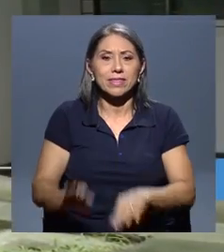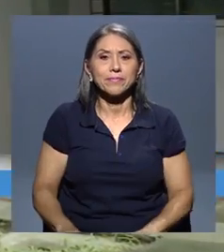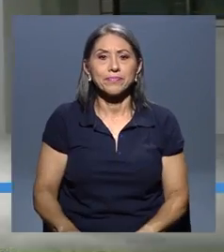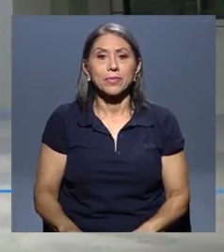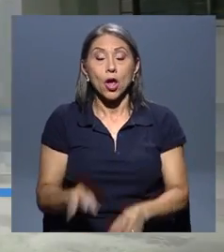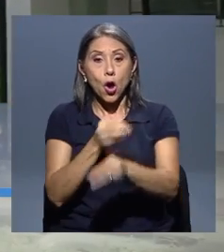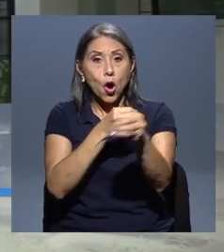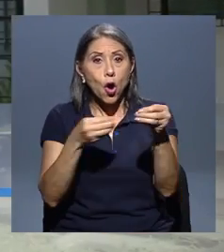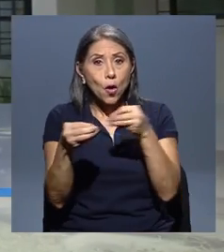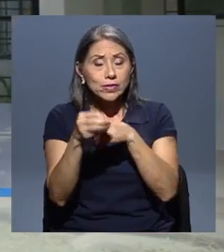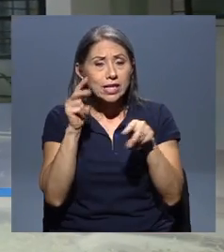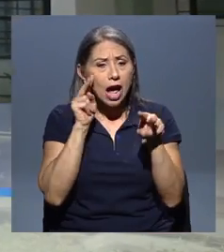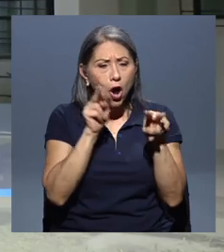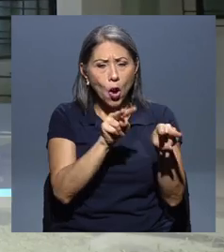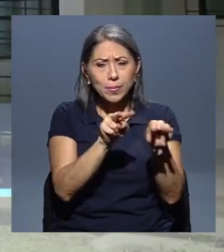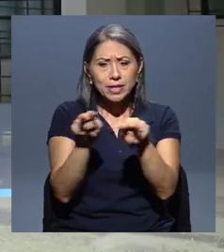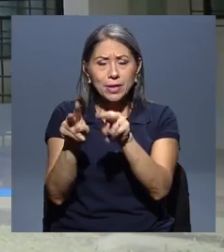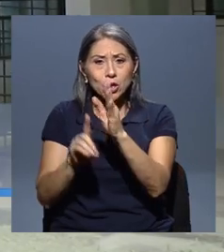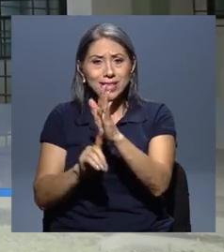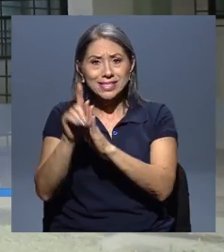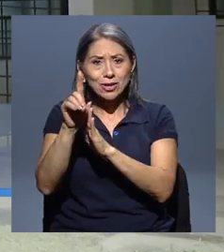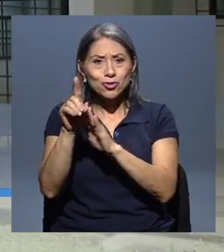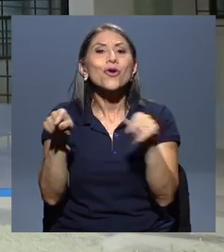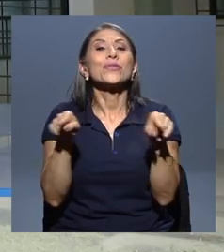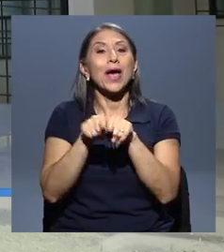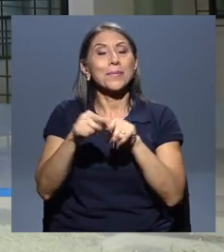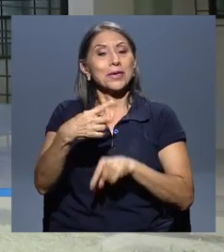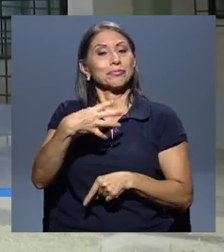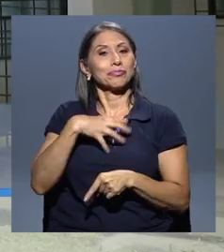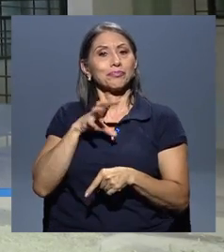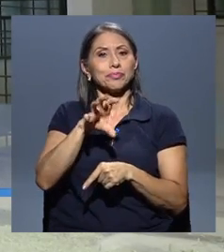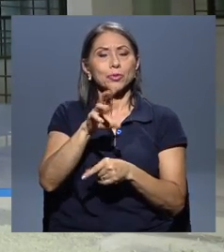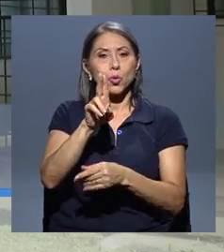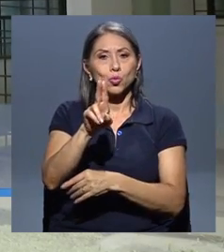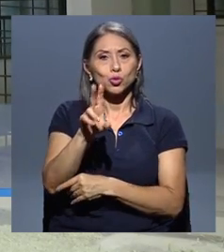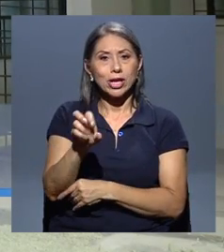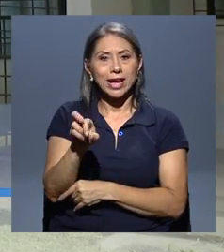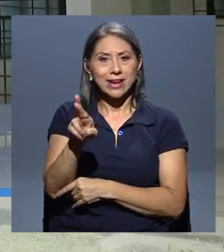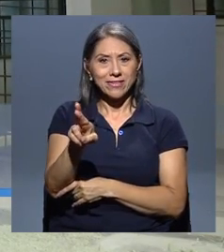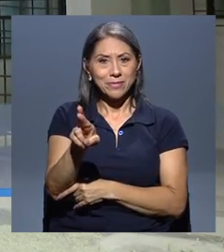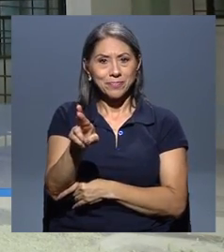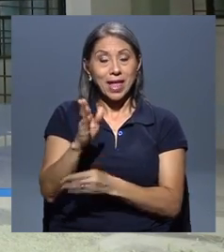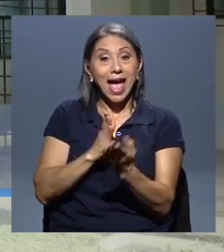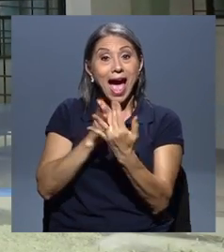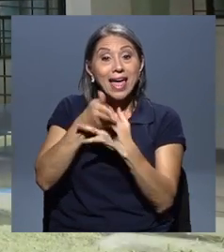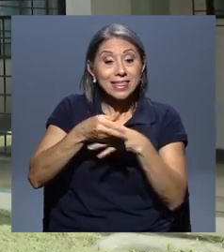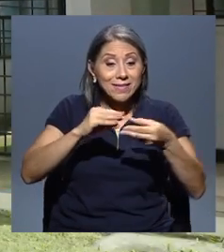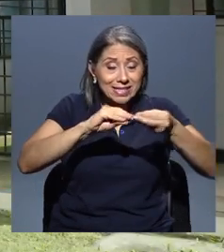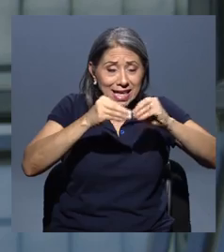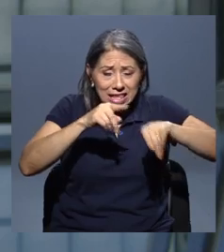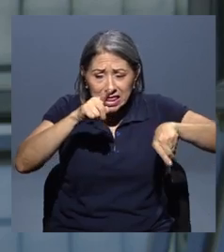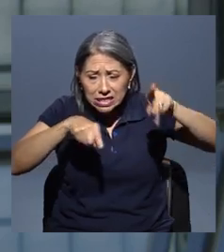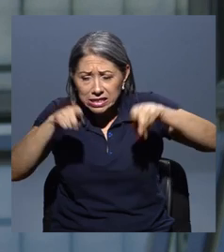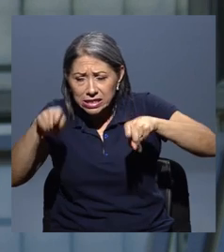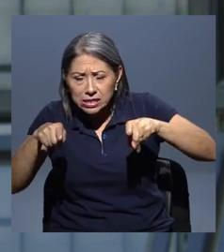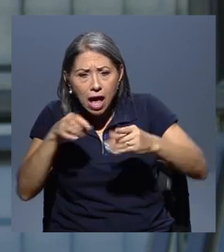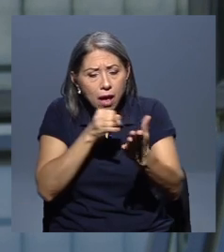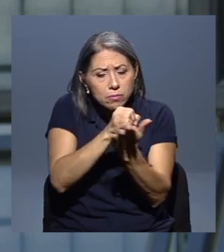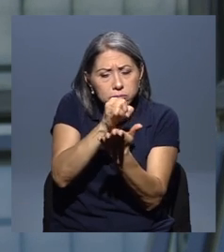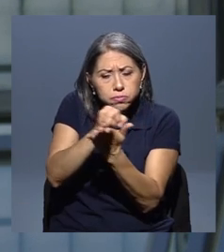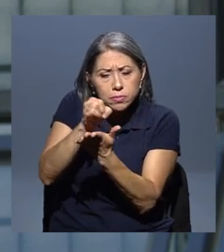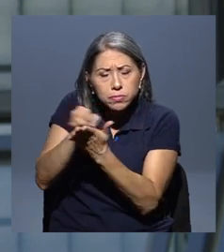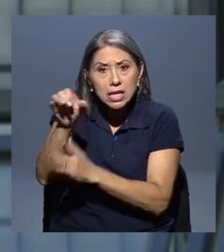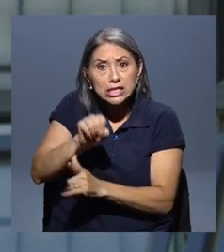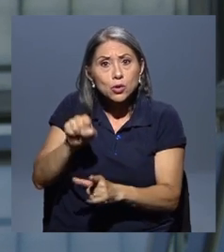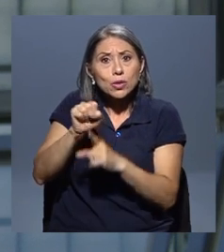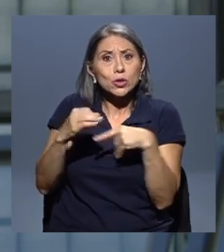El Observatorio del Desarrollo es otra de las áreas de la Universidad de Costa Rica que se ha enfocado en estudiar, a través de índices y métricas, la crisis sanitaria